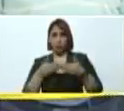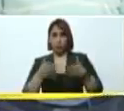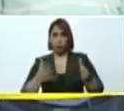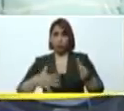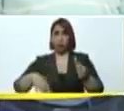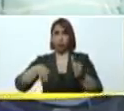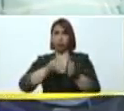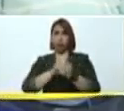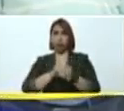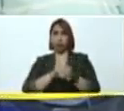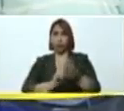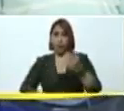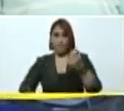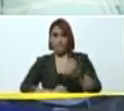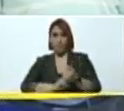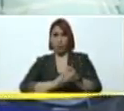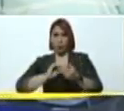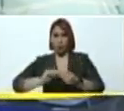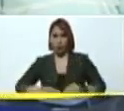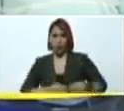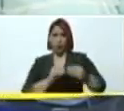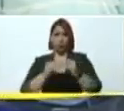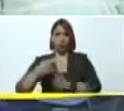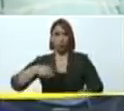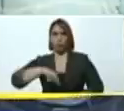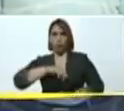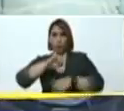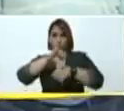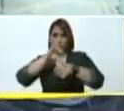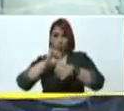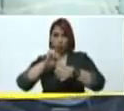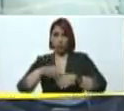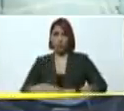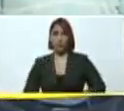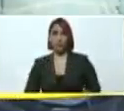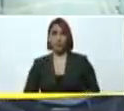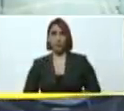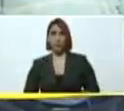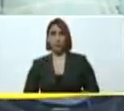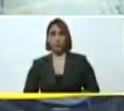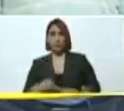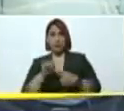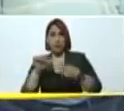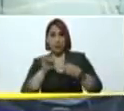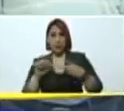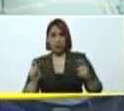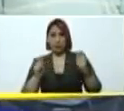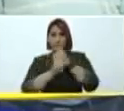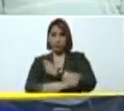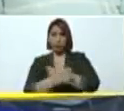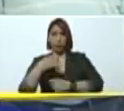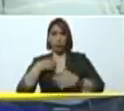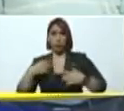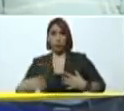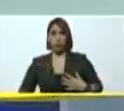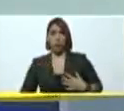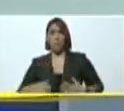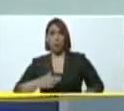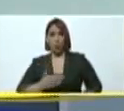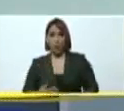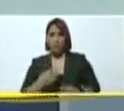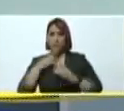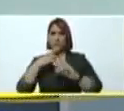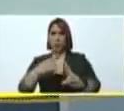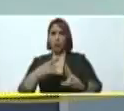y apoyo, recondicionamiento de nuestros quirófanos y de nuestra área de trasplante, vamos a poder dar respuesta